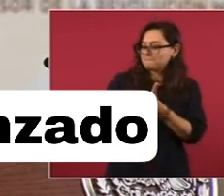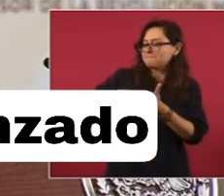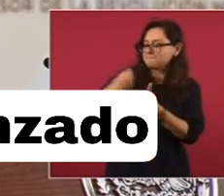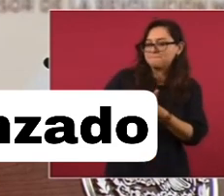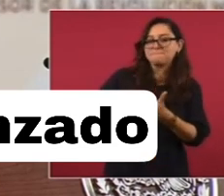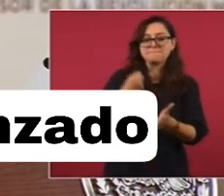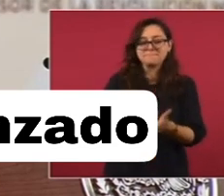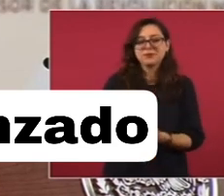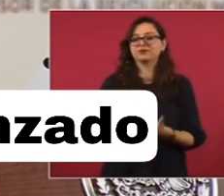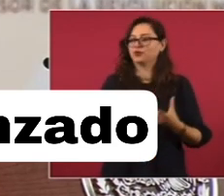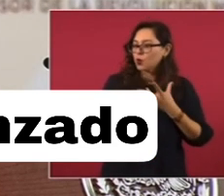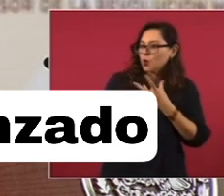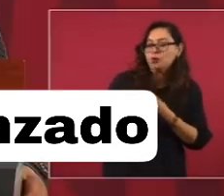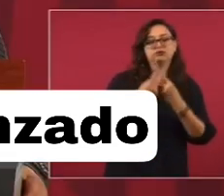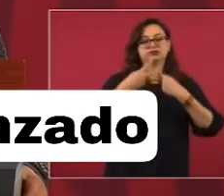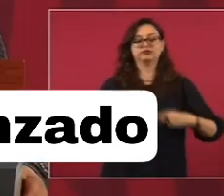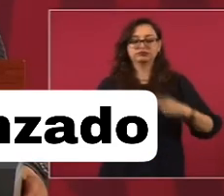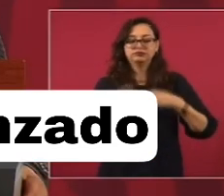con la gente.